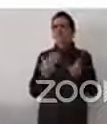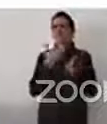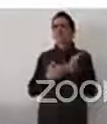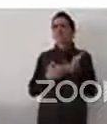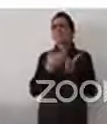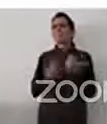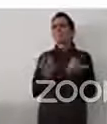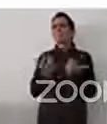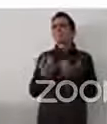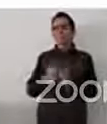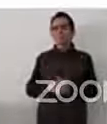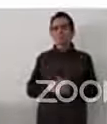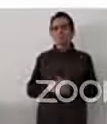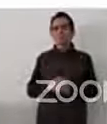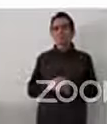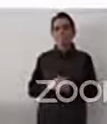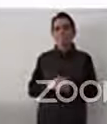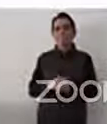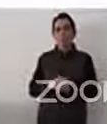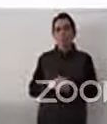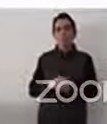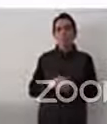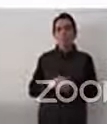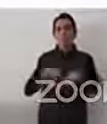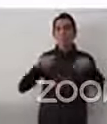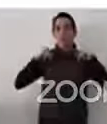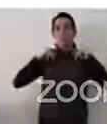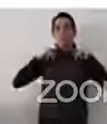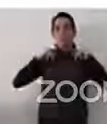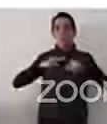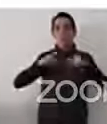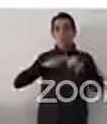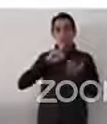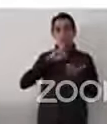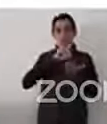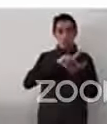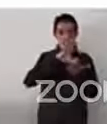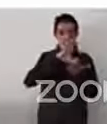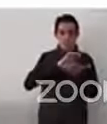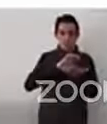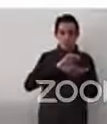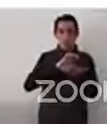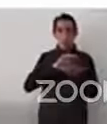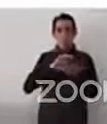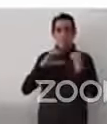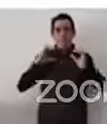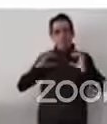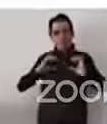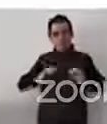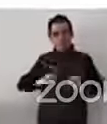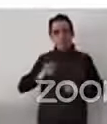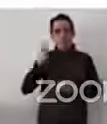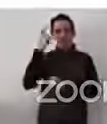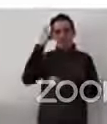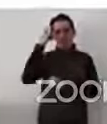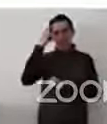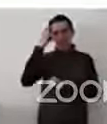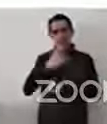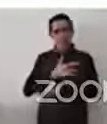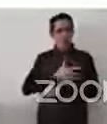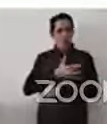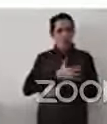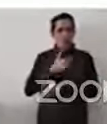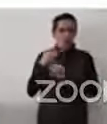personas que tengan deficiencias físicas, mentales, intelectuales o sensoriales a largo plazo, es que hablan de